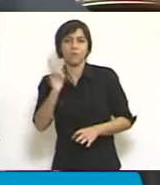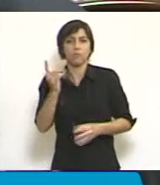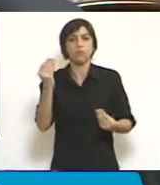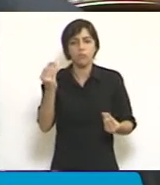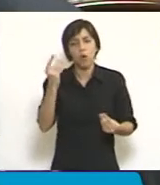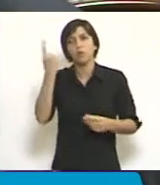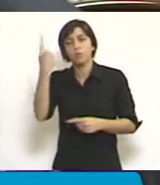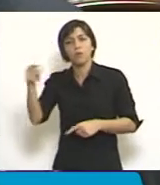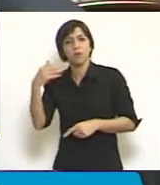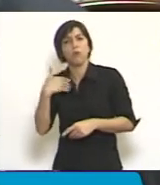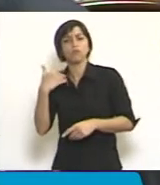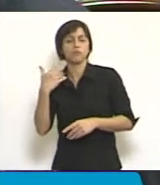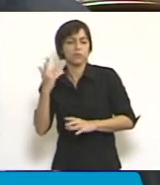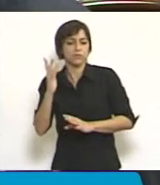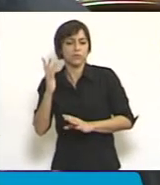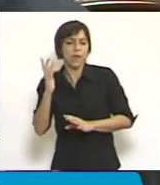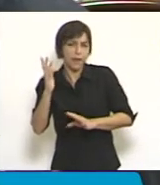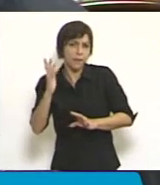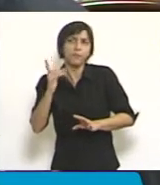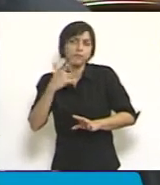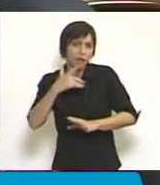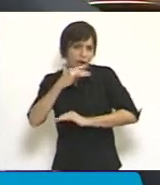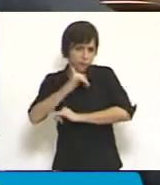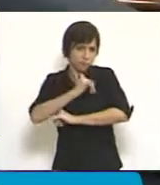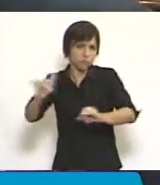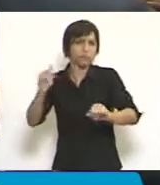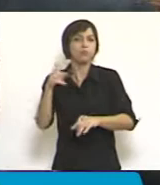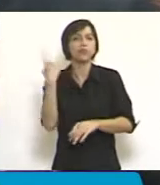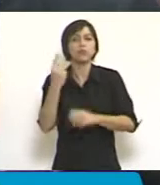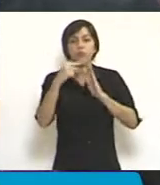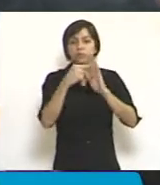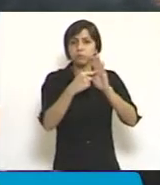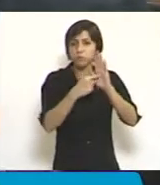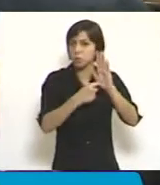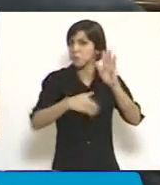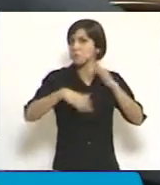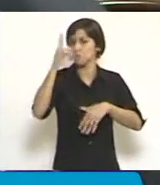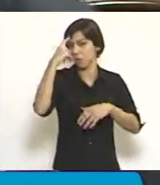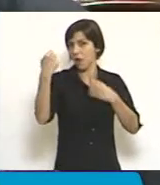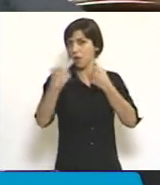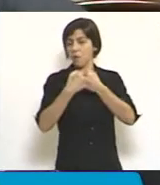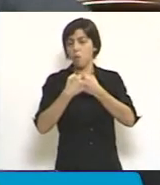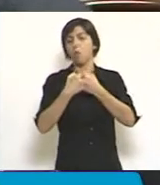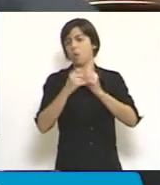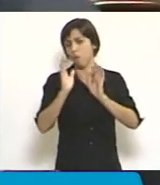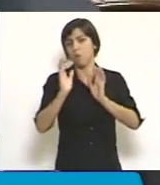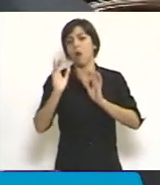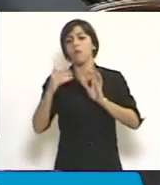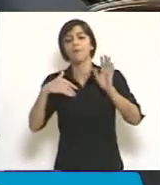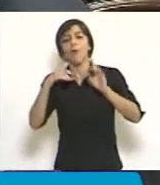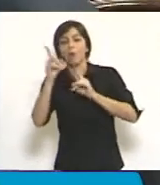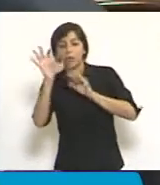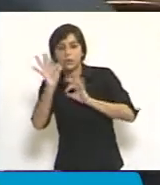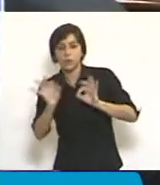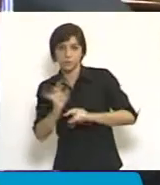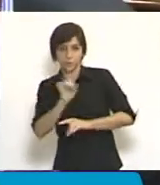ocupamos de dejar sentados que compartíamos gran parte de los principios que el proyecto del Código de la mayoría establecía.